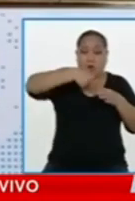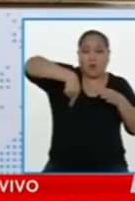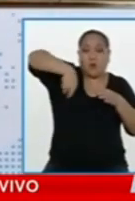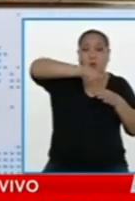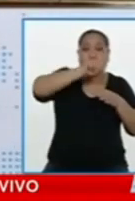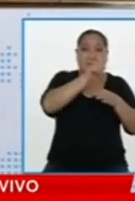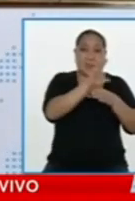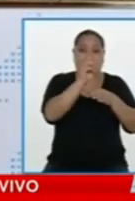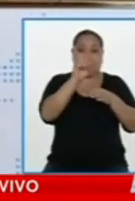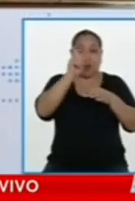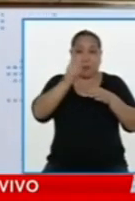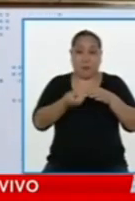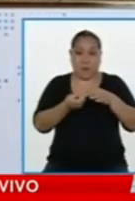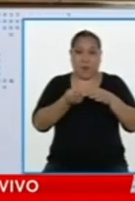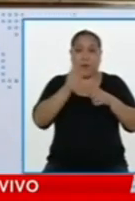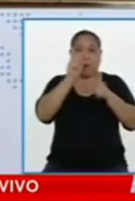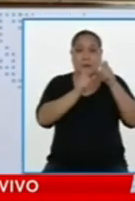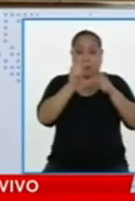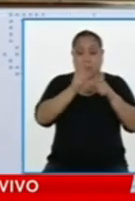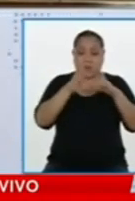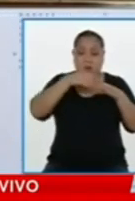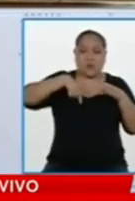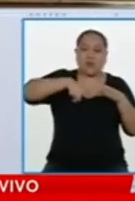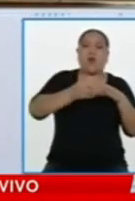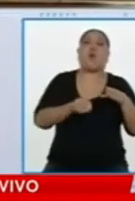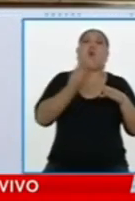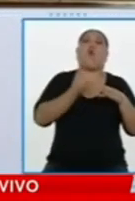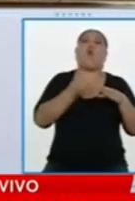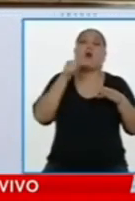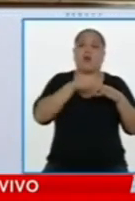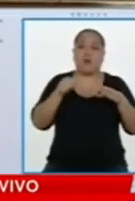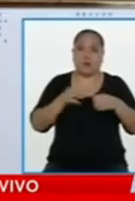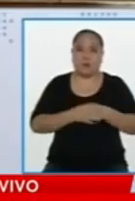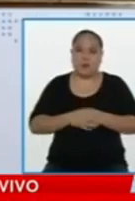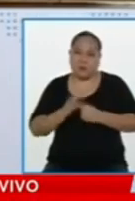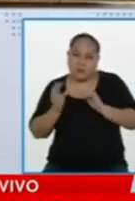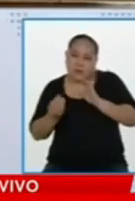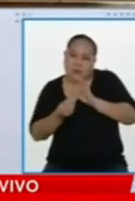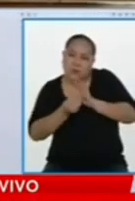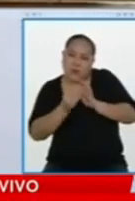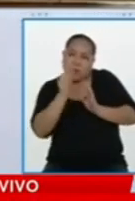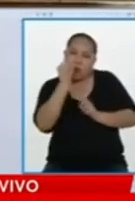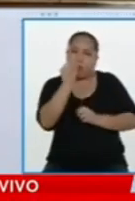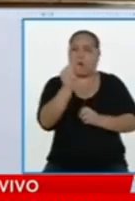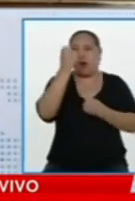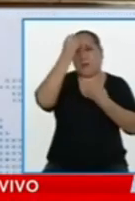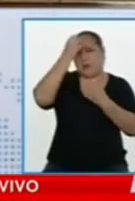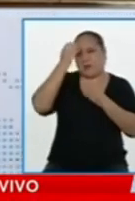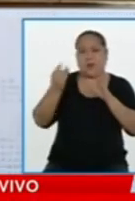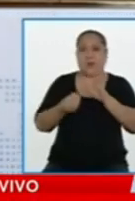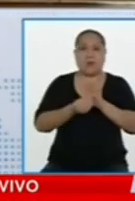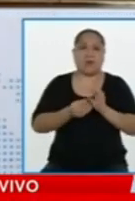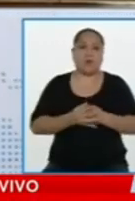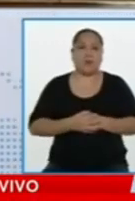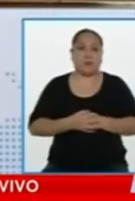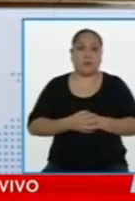renegociar los tratados del libre comercio en todos esos aspectos que afectan a los productores peruanos.